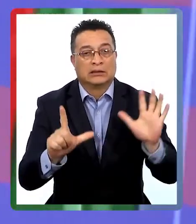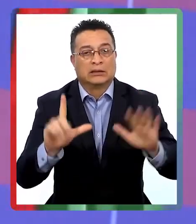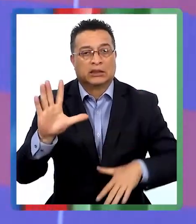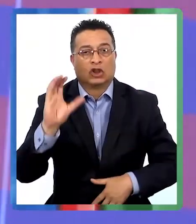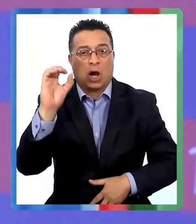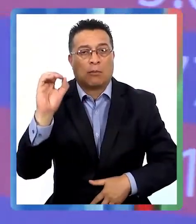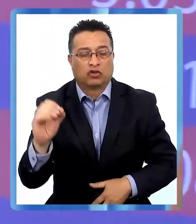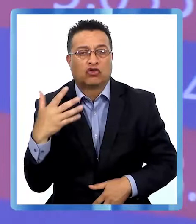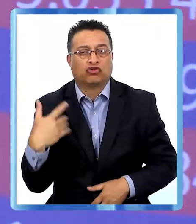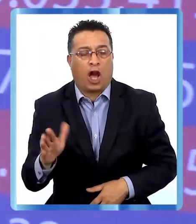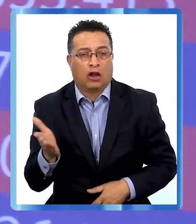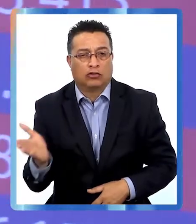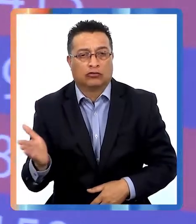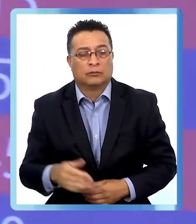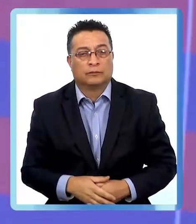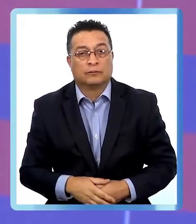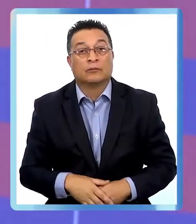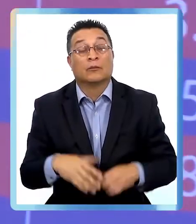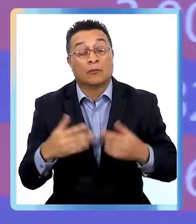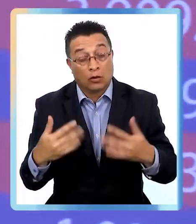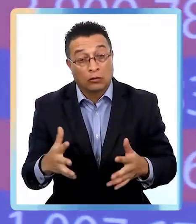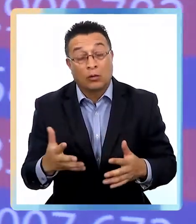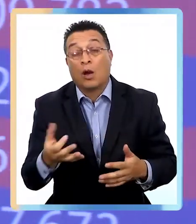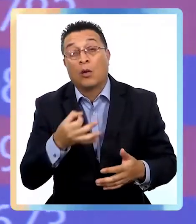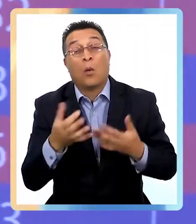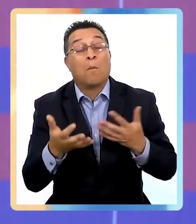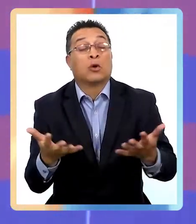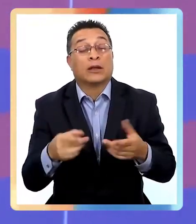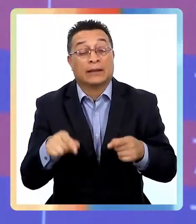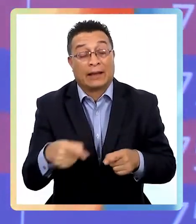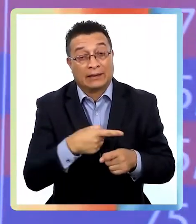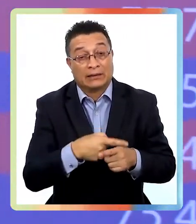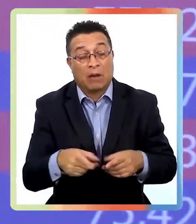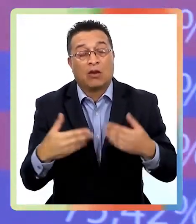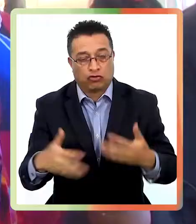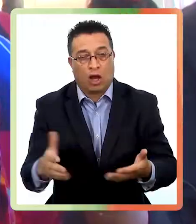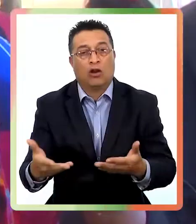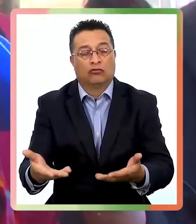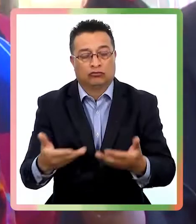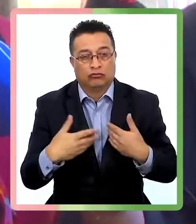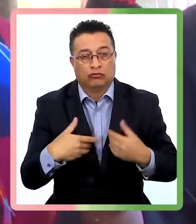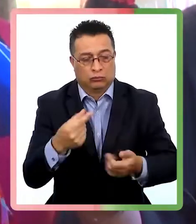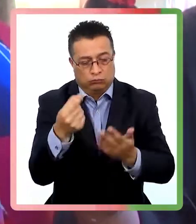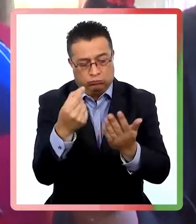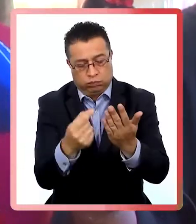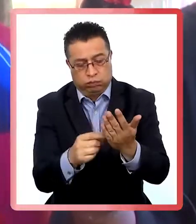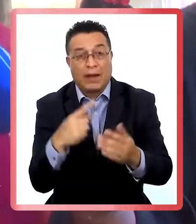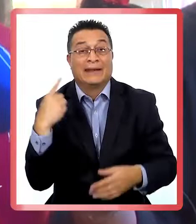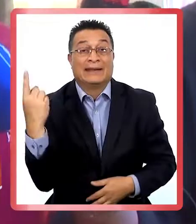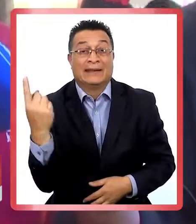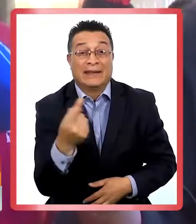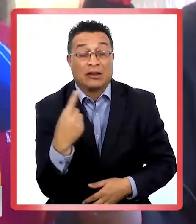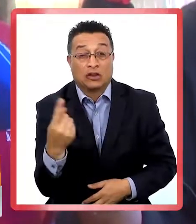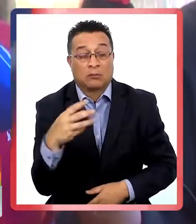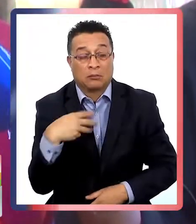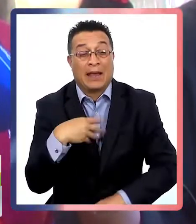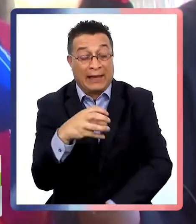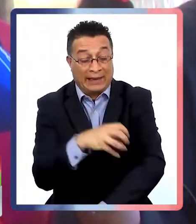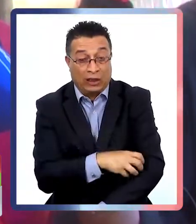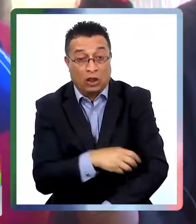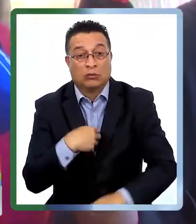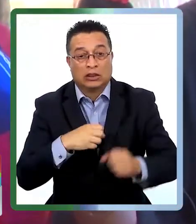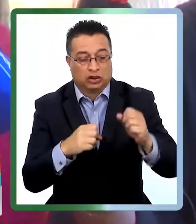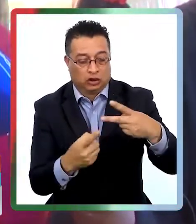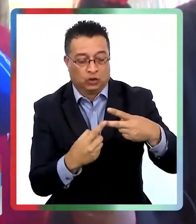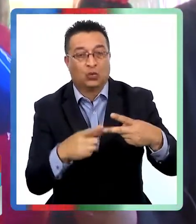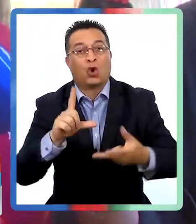75%. Bastante contentos porque durante esta semana recibimos los indicadores a nivel nacional y como regiones vamos